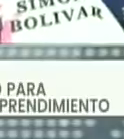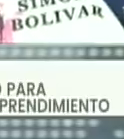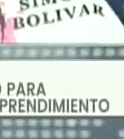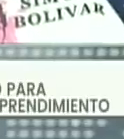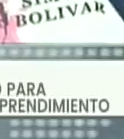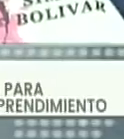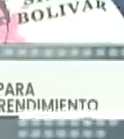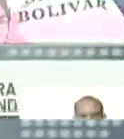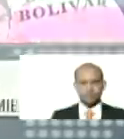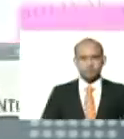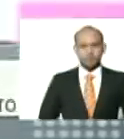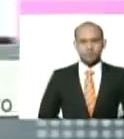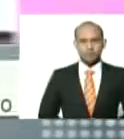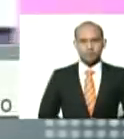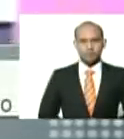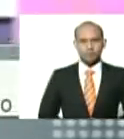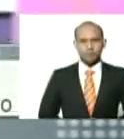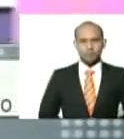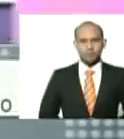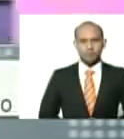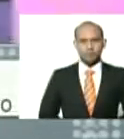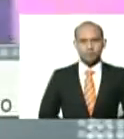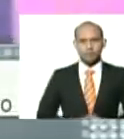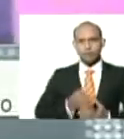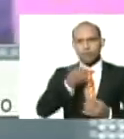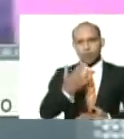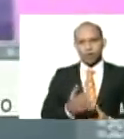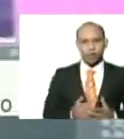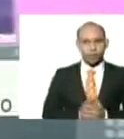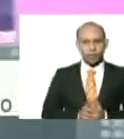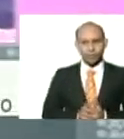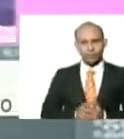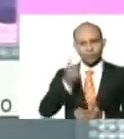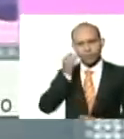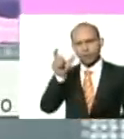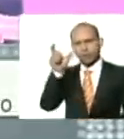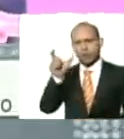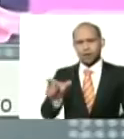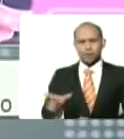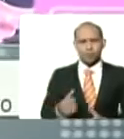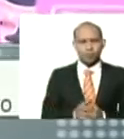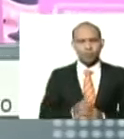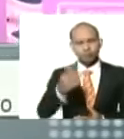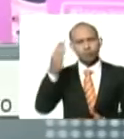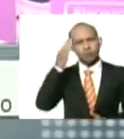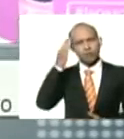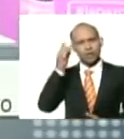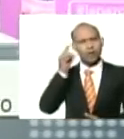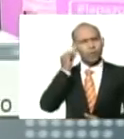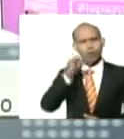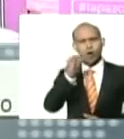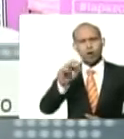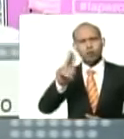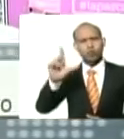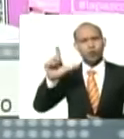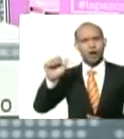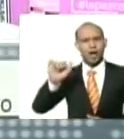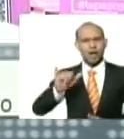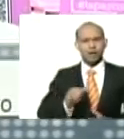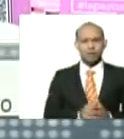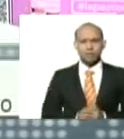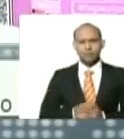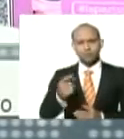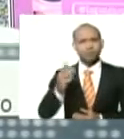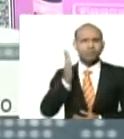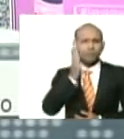Bueno, Zulay, mi querida Zulay, ustedes saben que nuestra querida Zulay es la madre